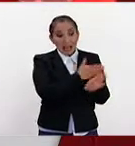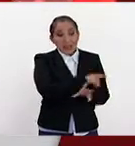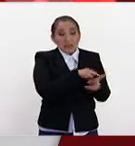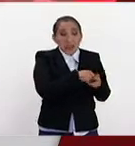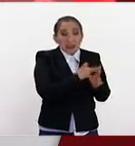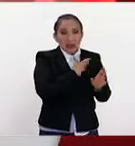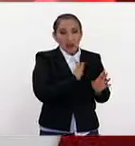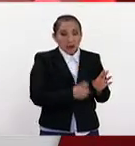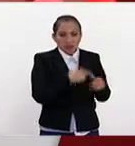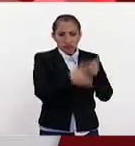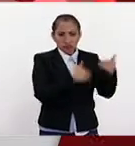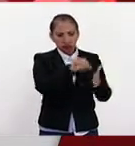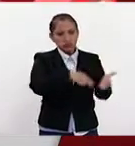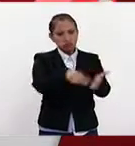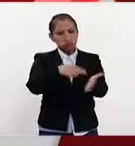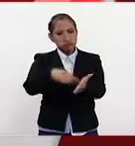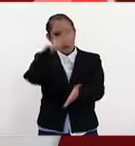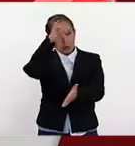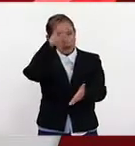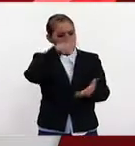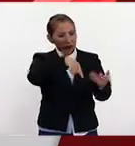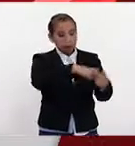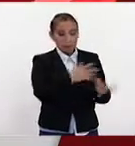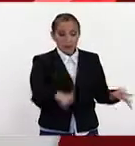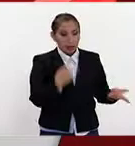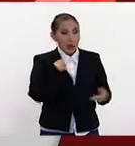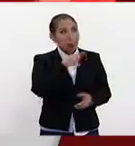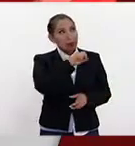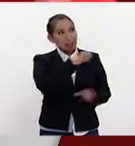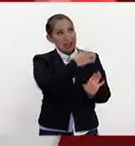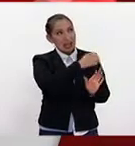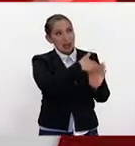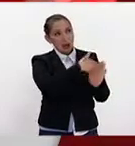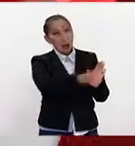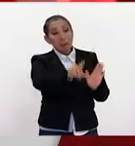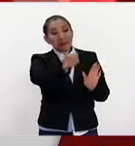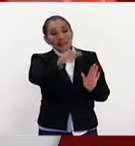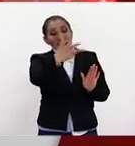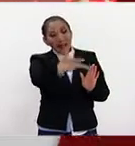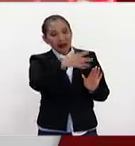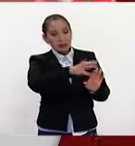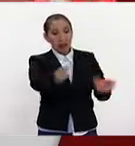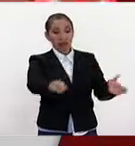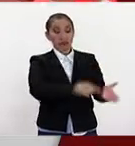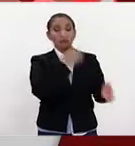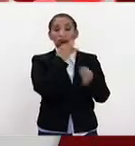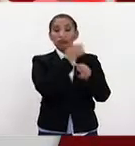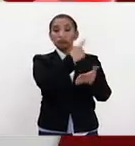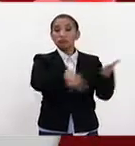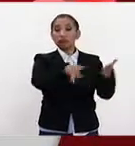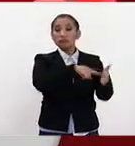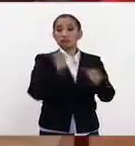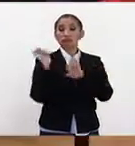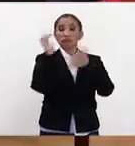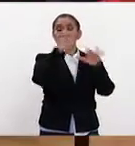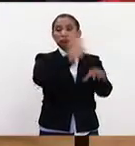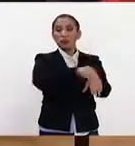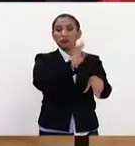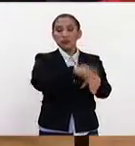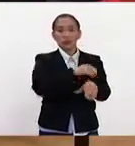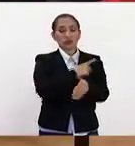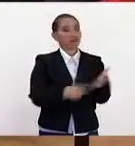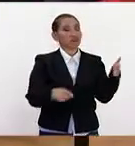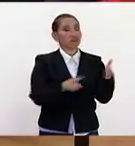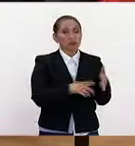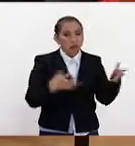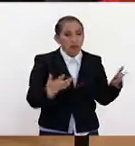mandato. Trump entra el 20 de enero y para el 27 estaba emitiendo el veto migratorio, que